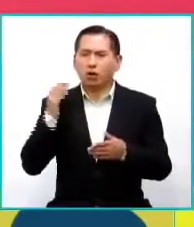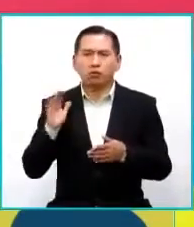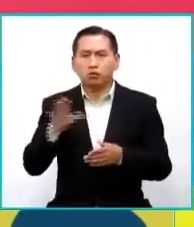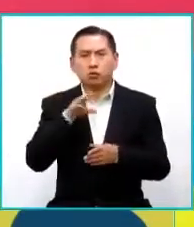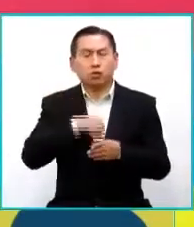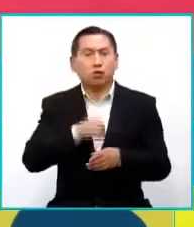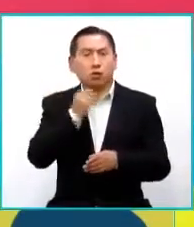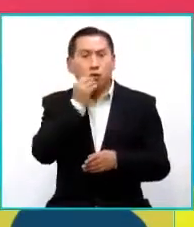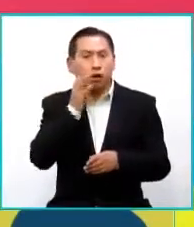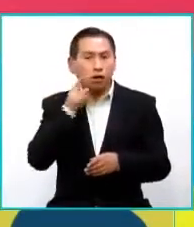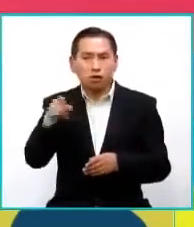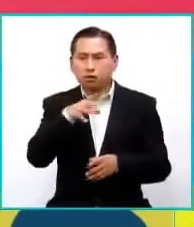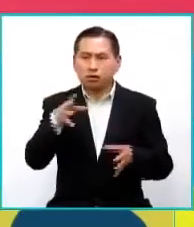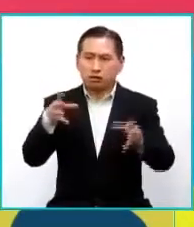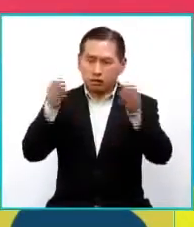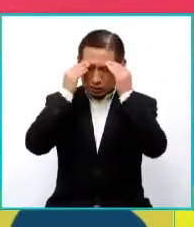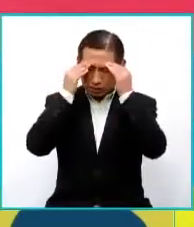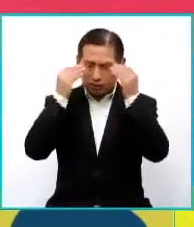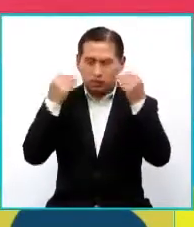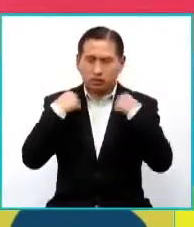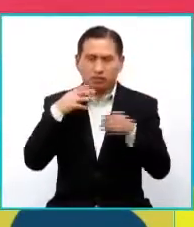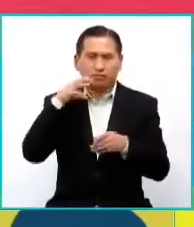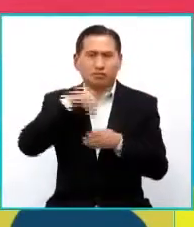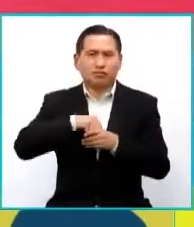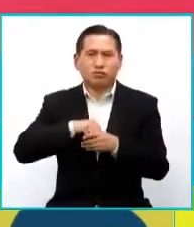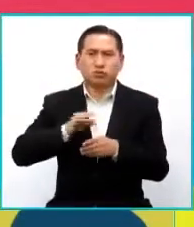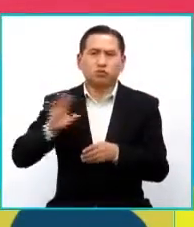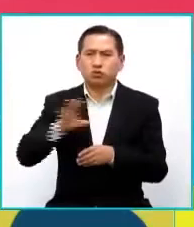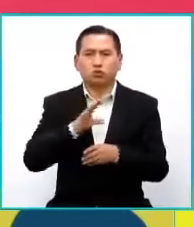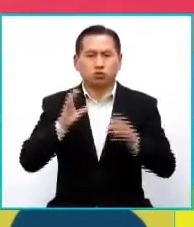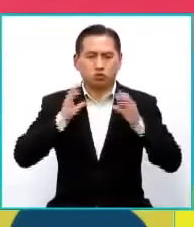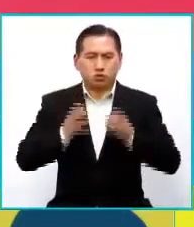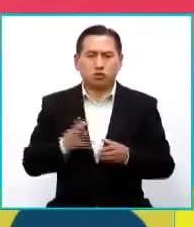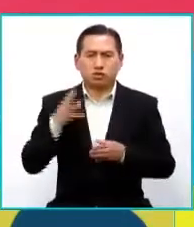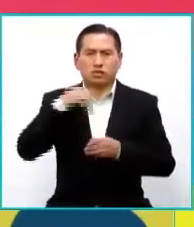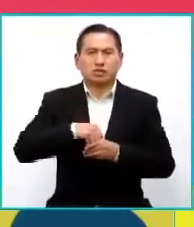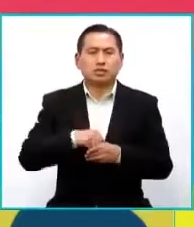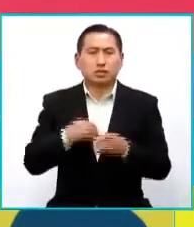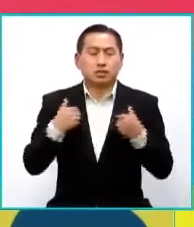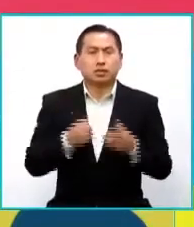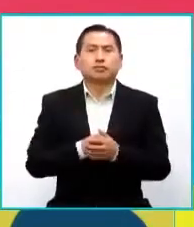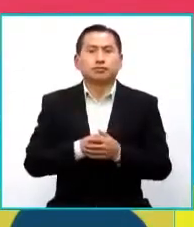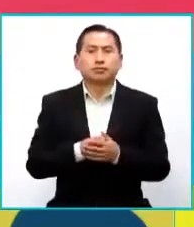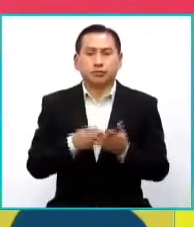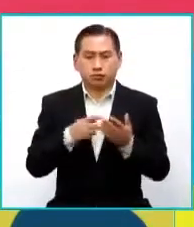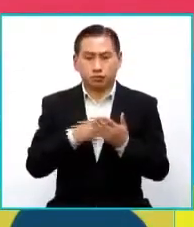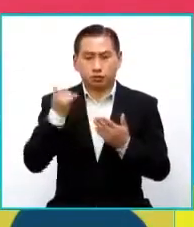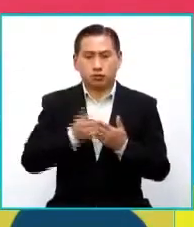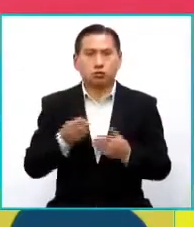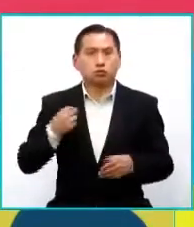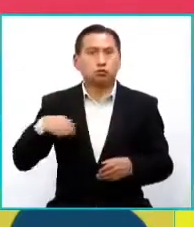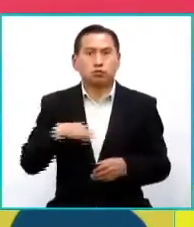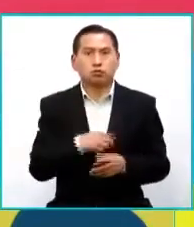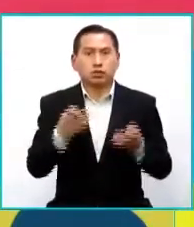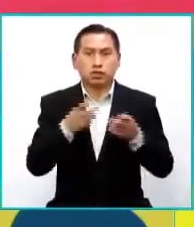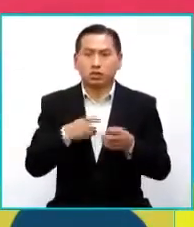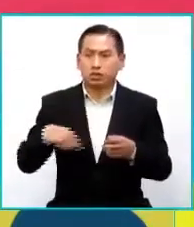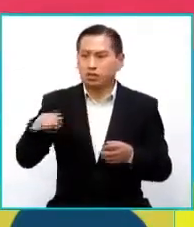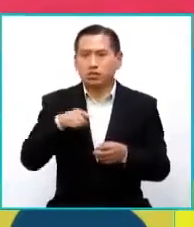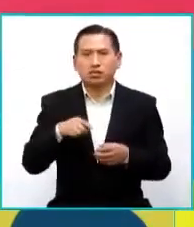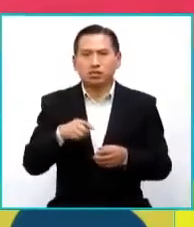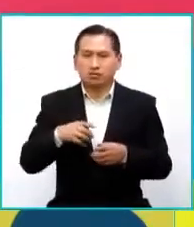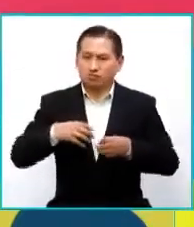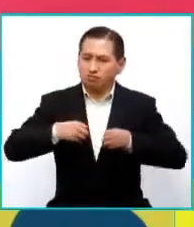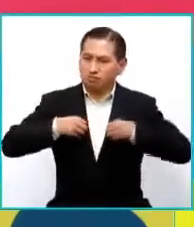bien metidas, bien metidas dentro, dentro de sus cuerpos. Entonces, con el proyecto lo que estamos tratando de hacer es eso,